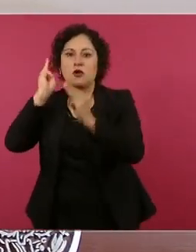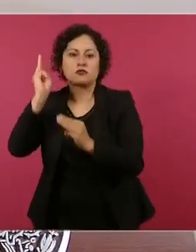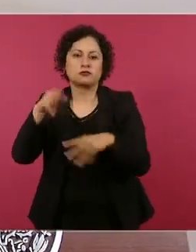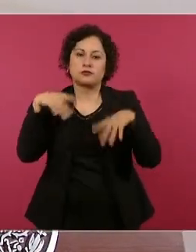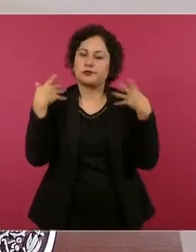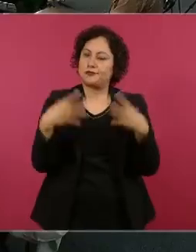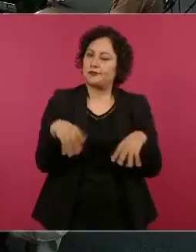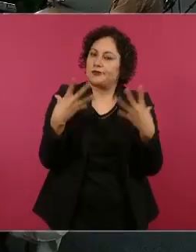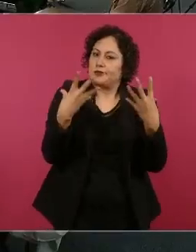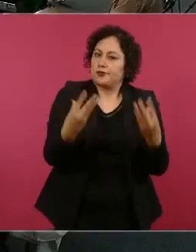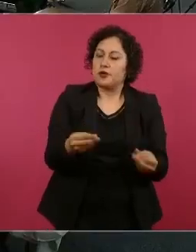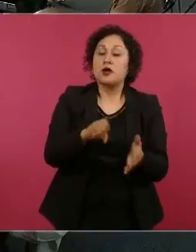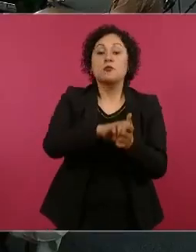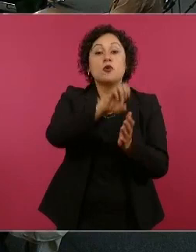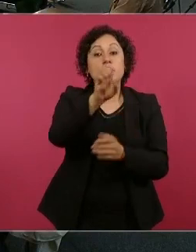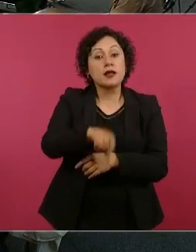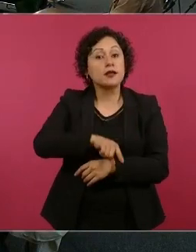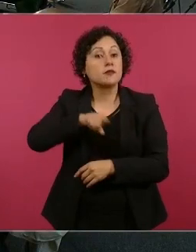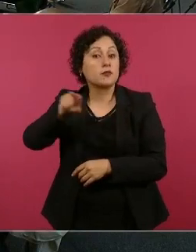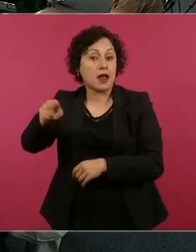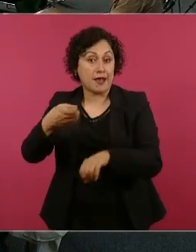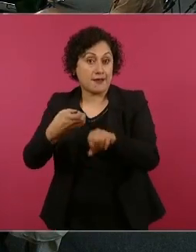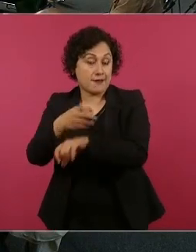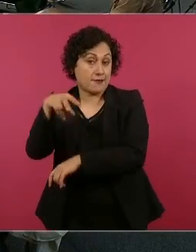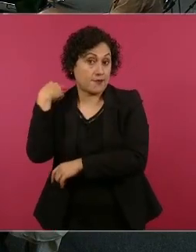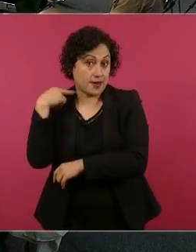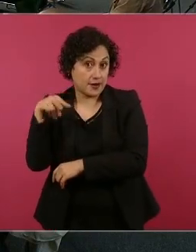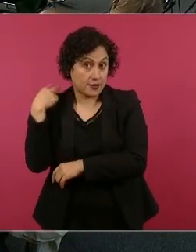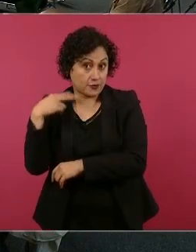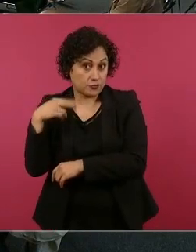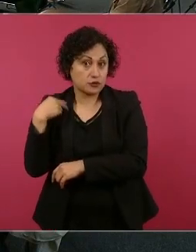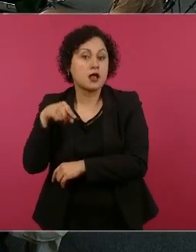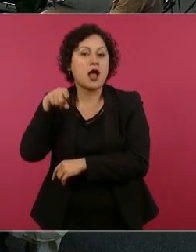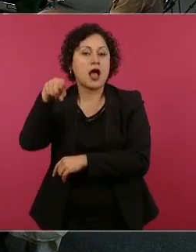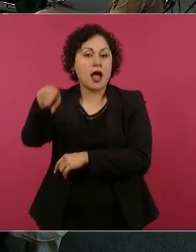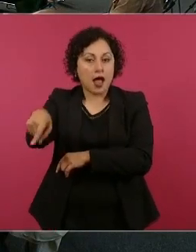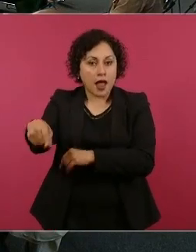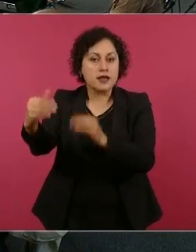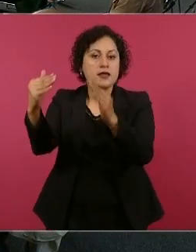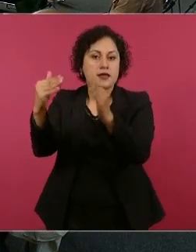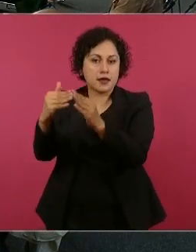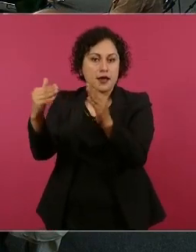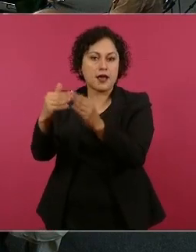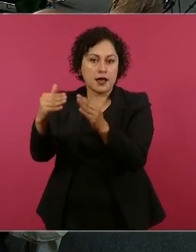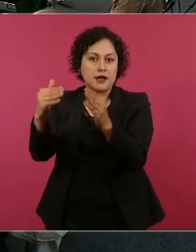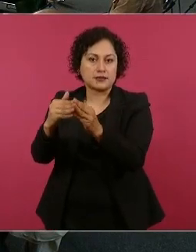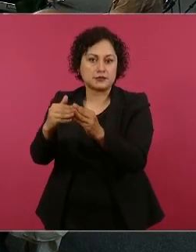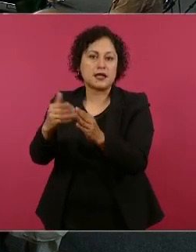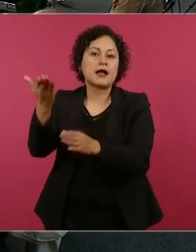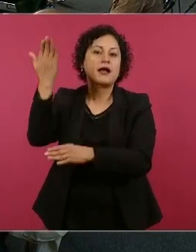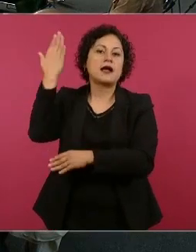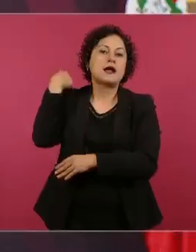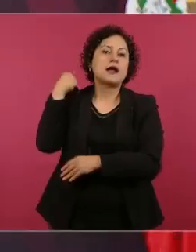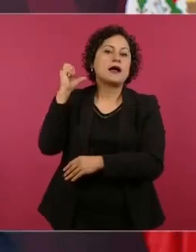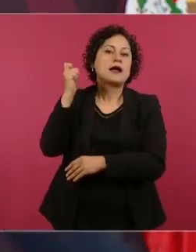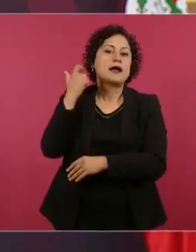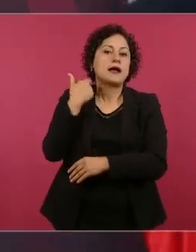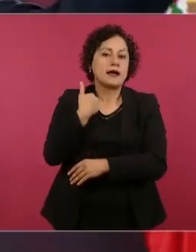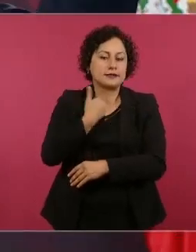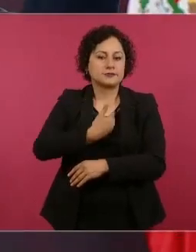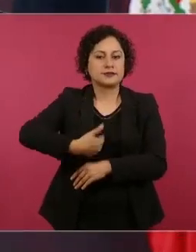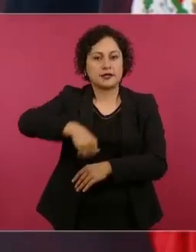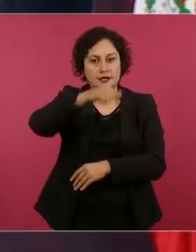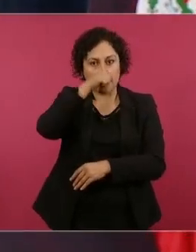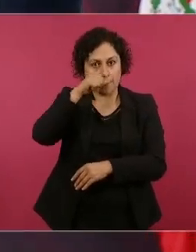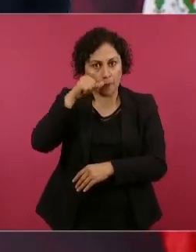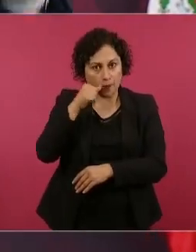la casa donde vivió Juárez y ya la adquirimos y